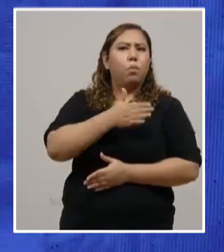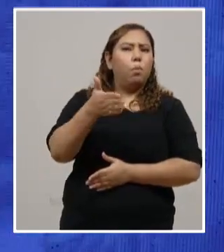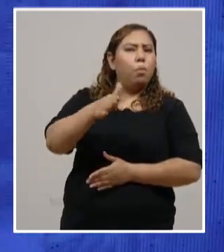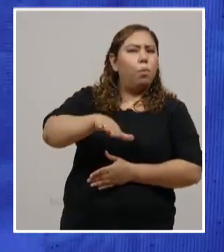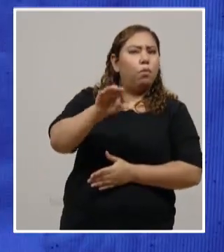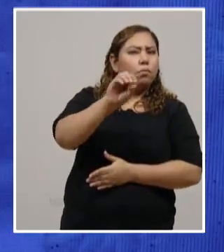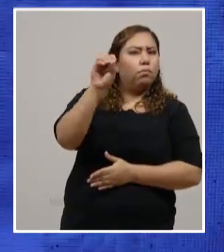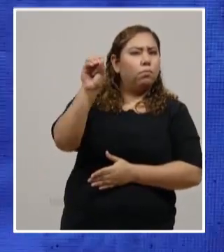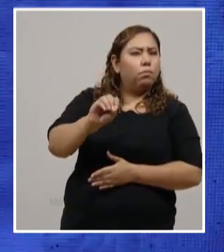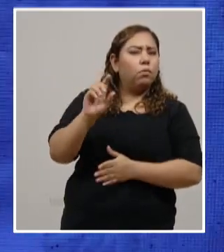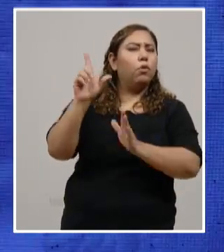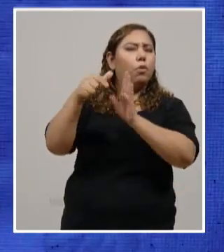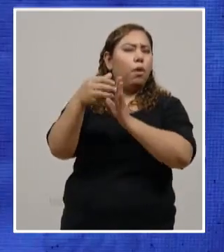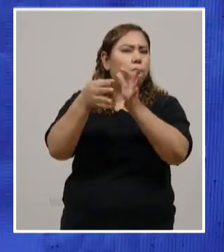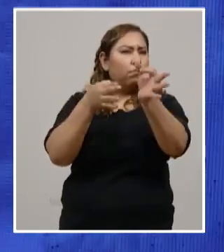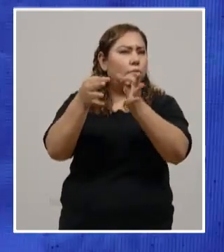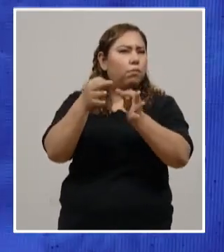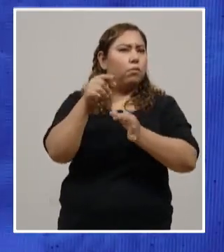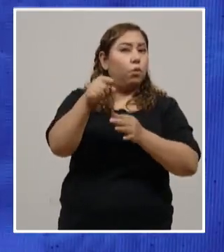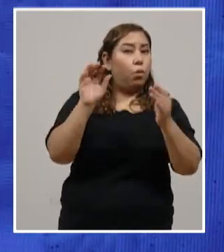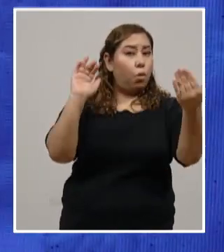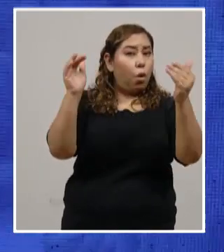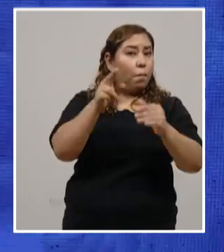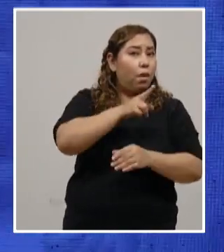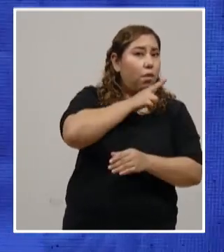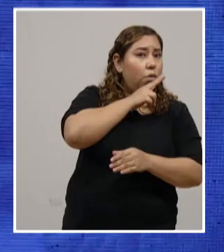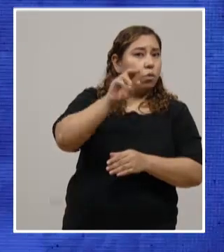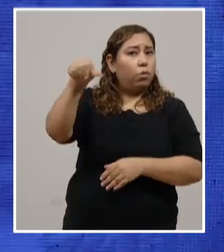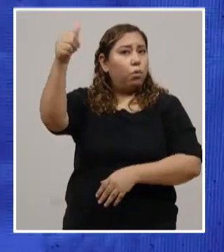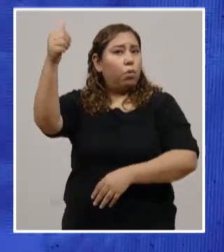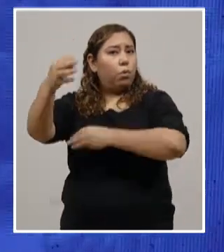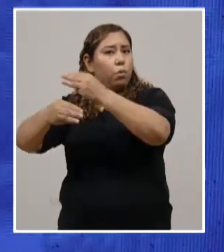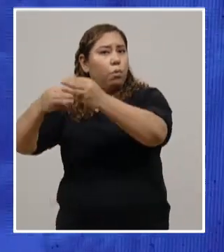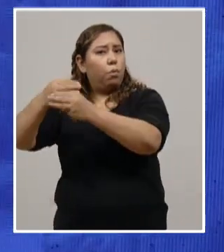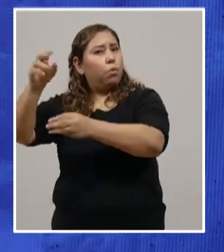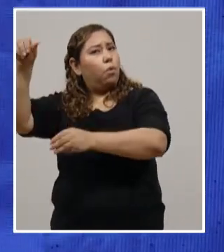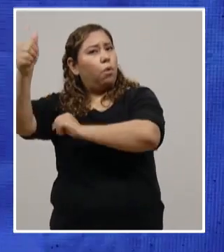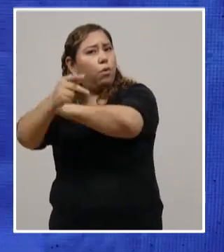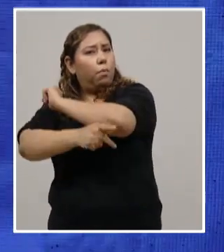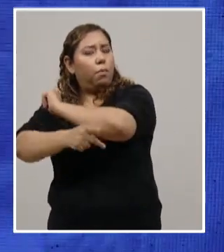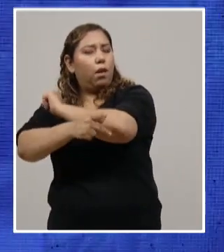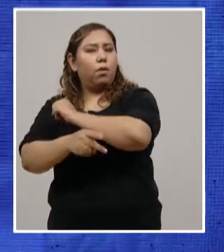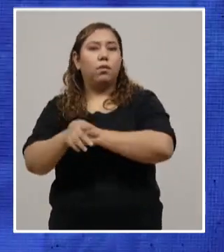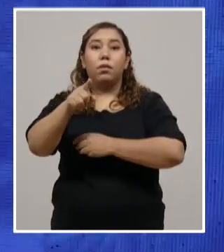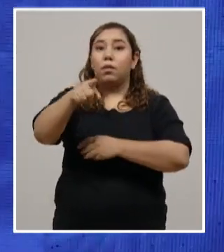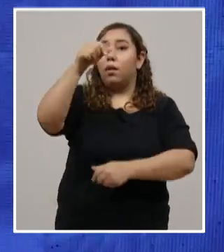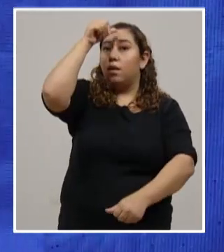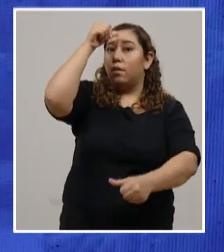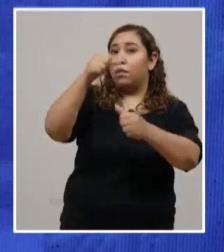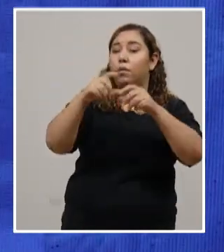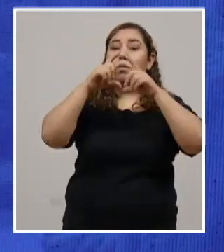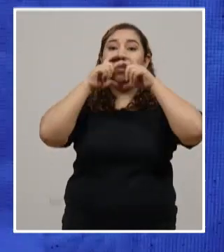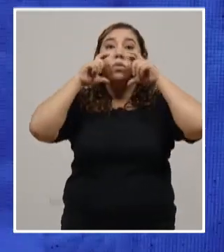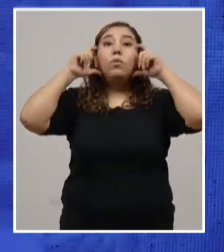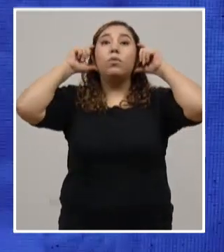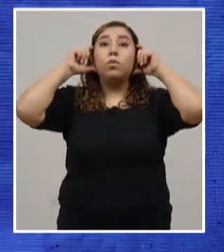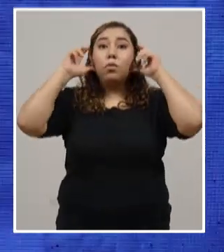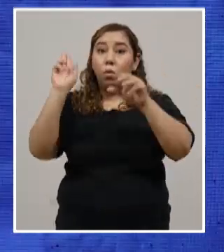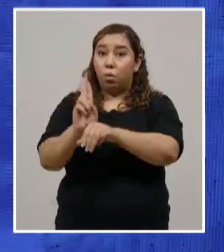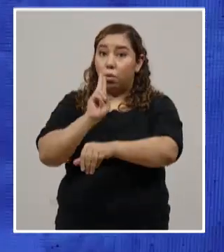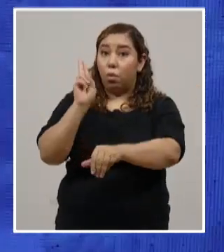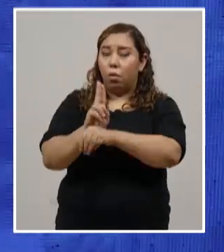y en otras zonas del mundo. Siempre recordar, todos a usar la mascarilla. No salga si no es necesario. Estamos viendo una alta